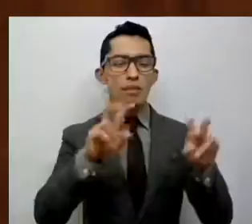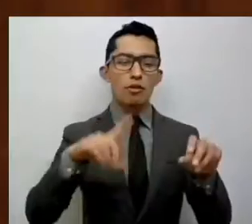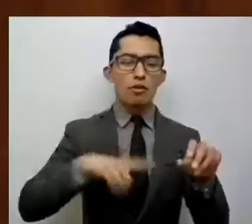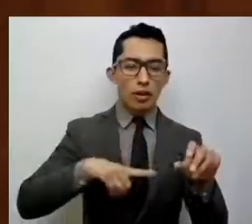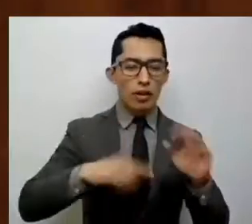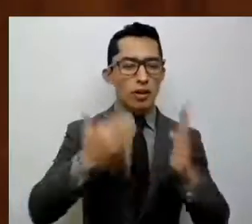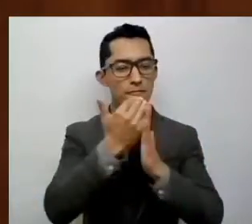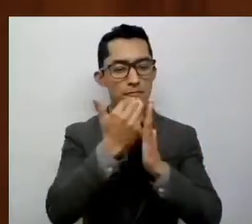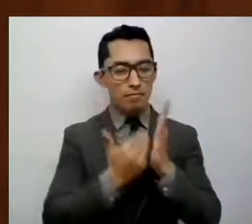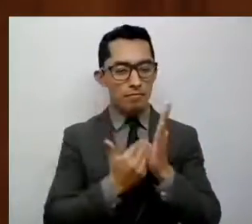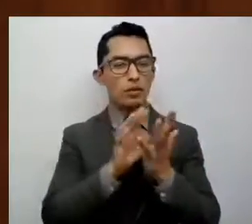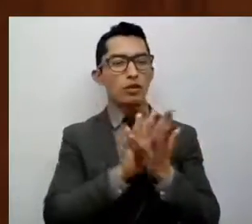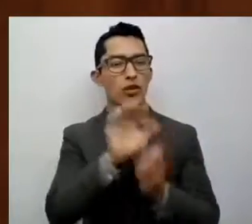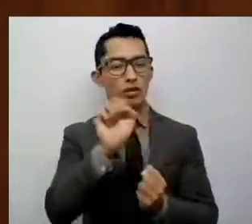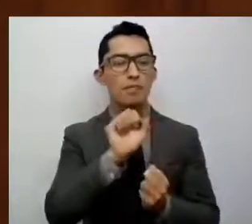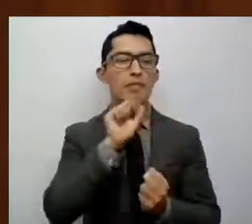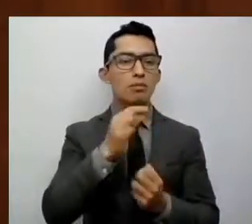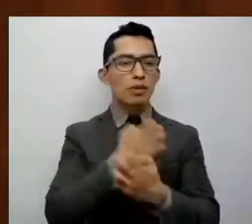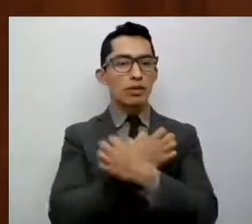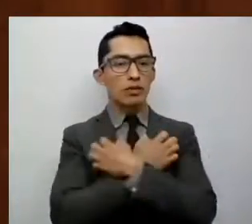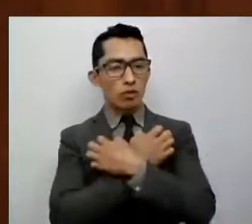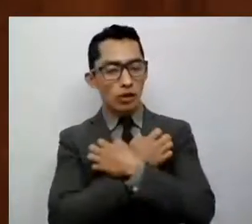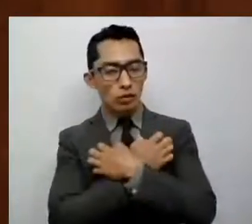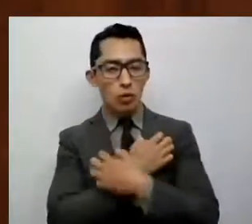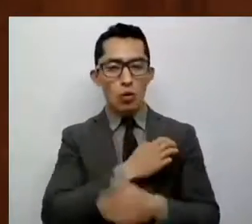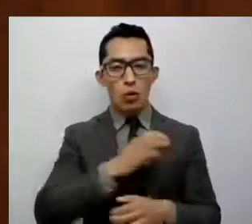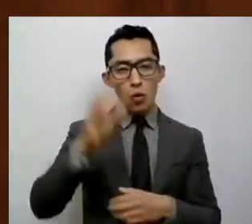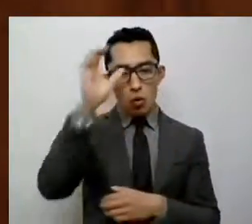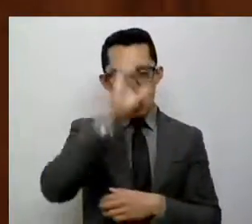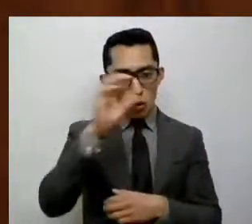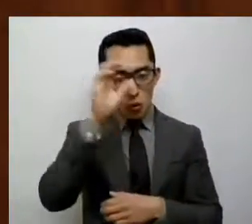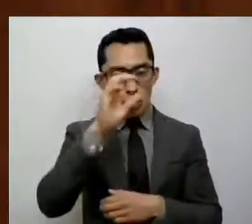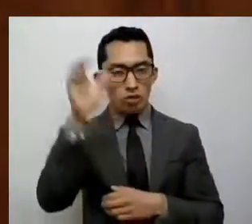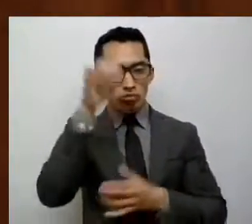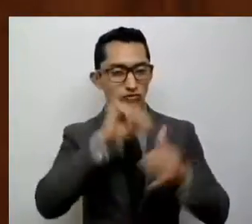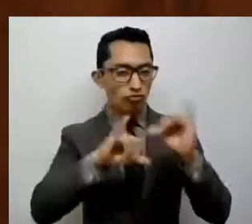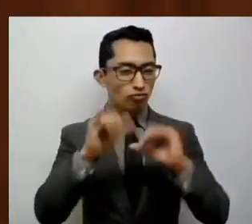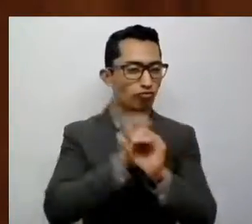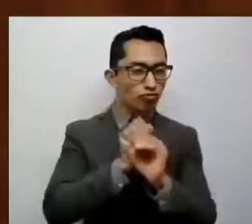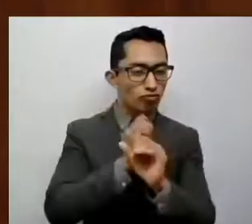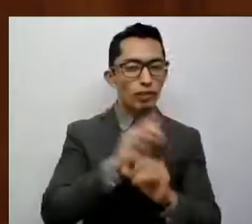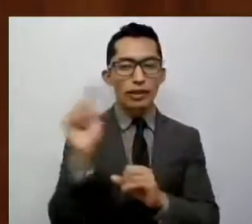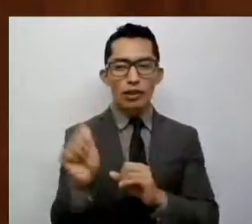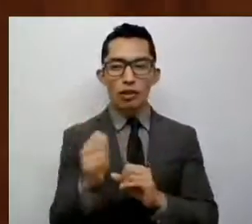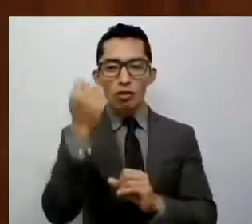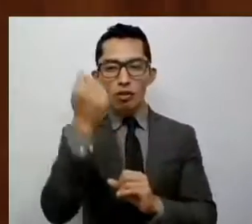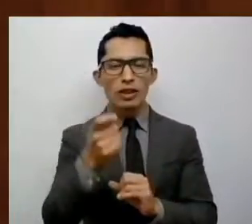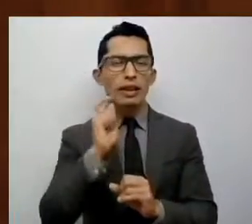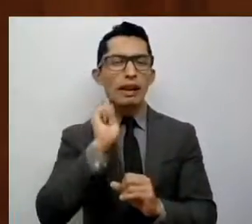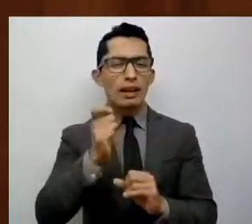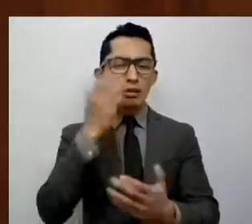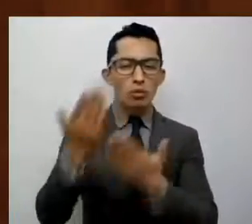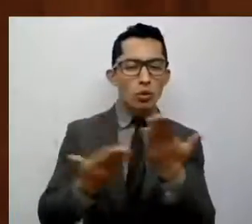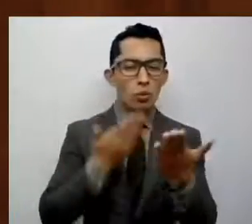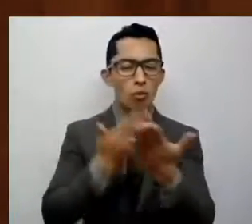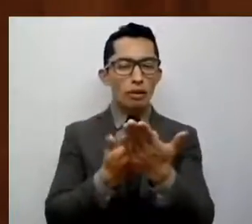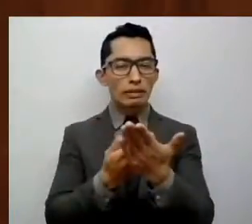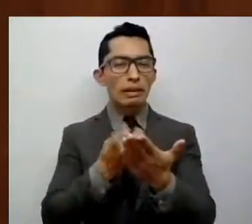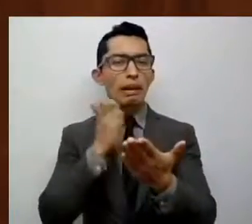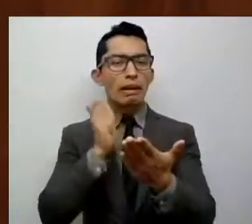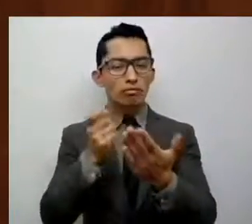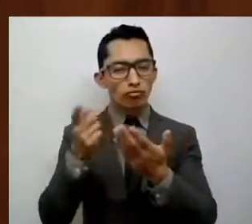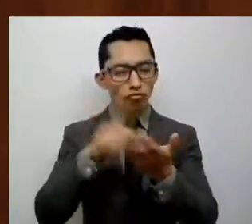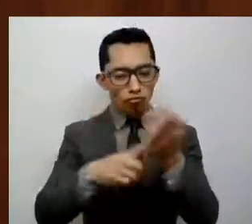Constitucionales y de Educación, Cultura, Ciencia y Tecnología el estudio y el dictamen de la iniciativa con